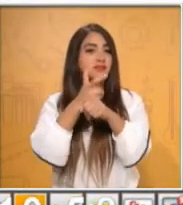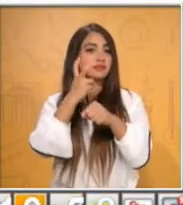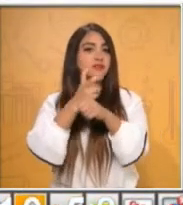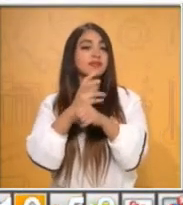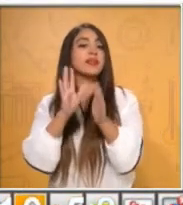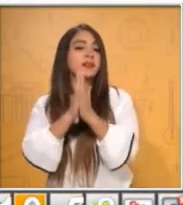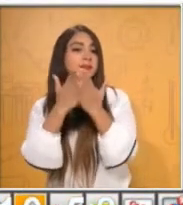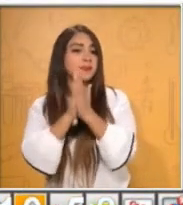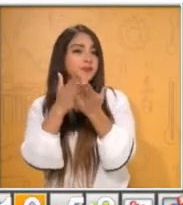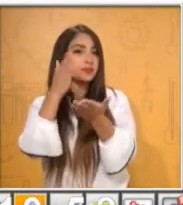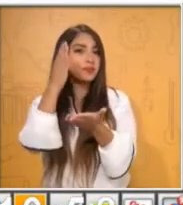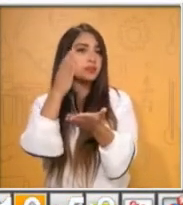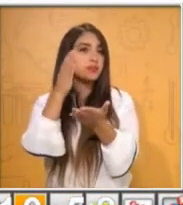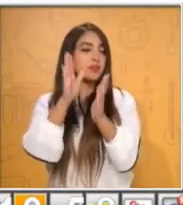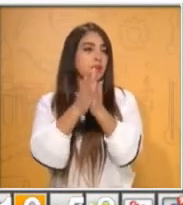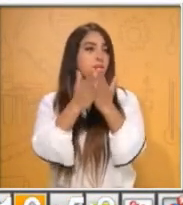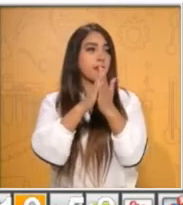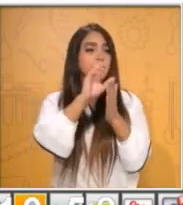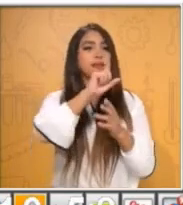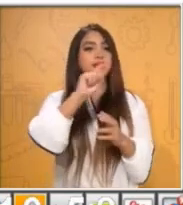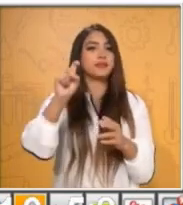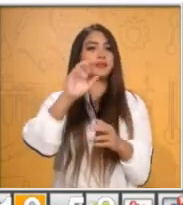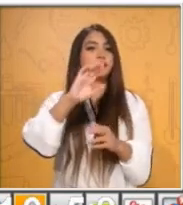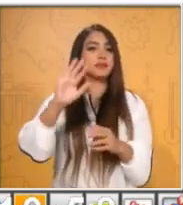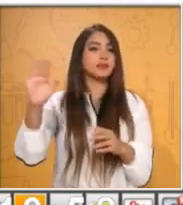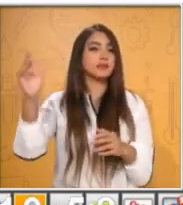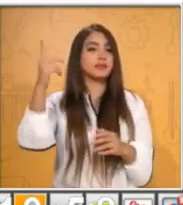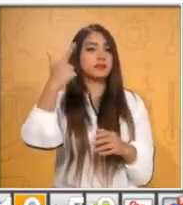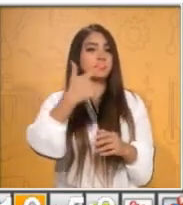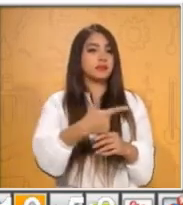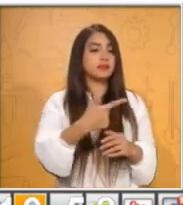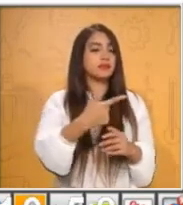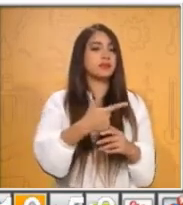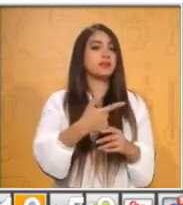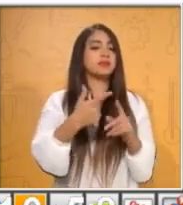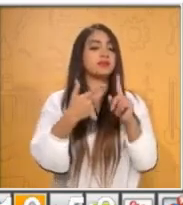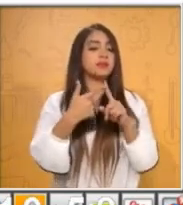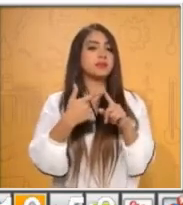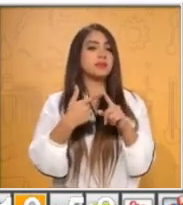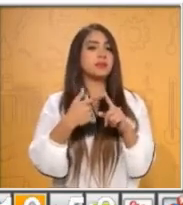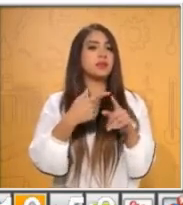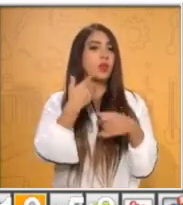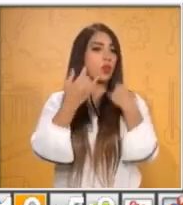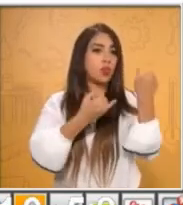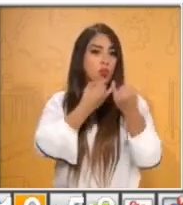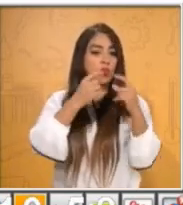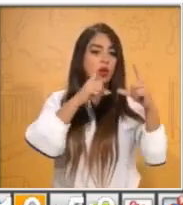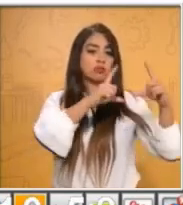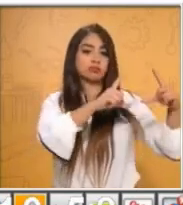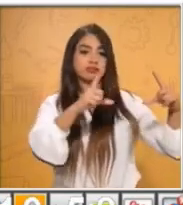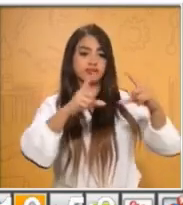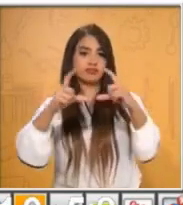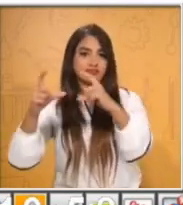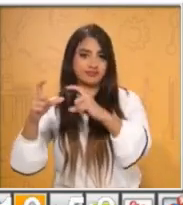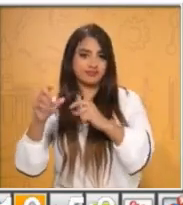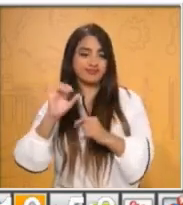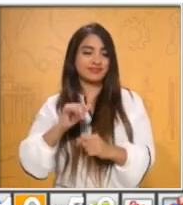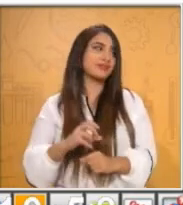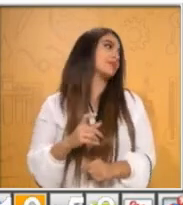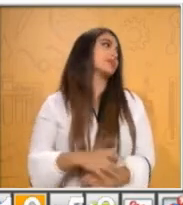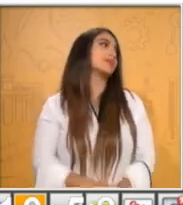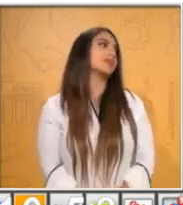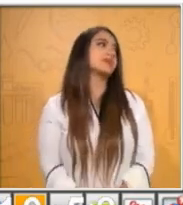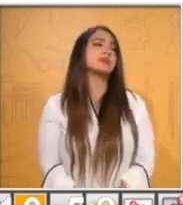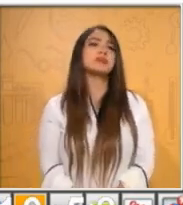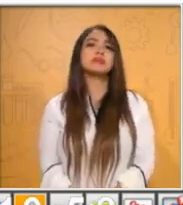ciento cincuenta y siete. Esa no se contesta porque es llevar a cabo la actividad que vas a hacer, jugar con tus tarjetas. Nada más divertido que eso.